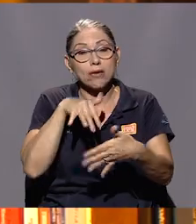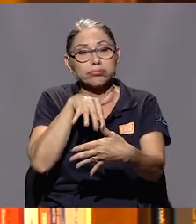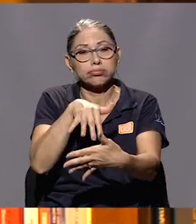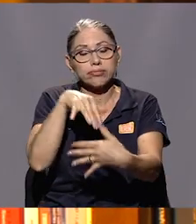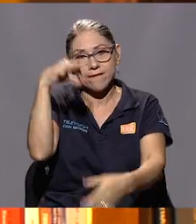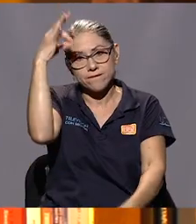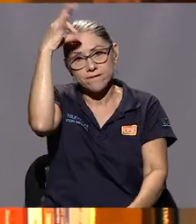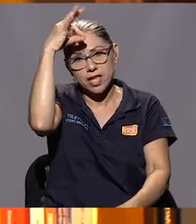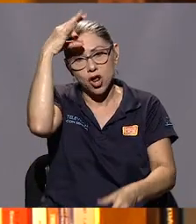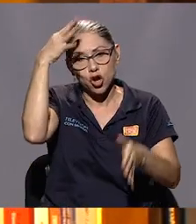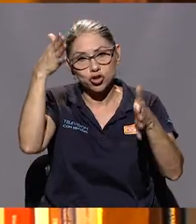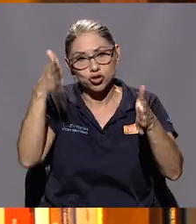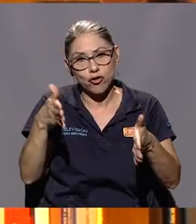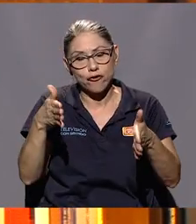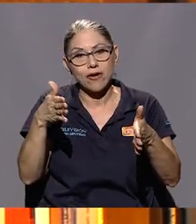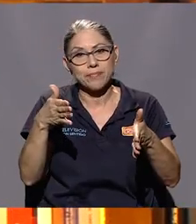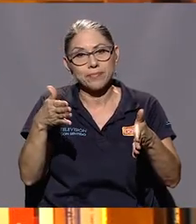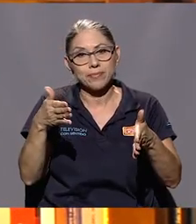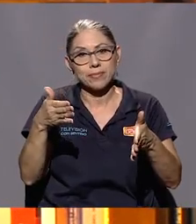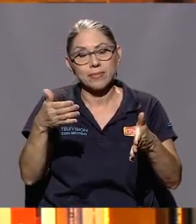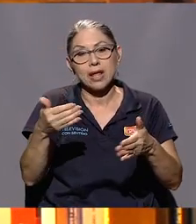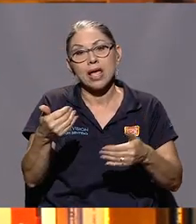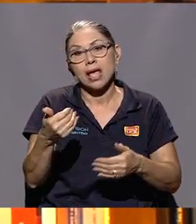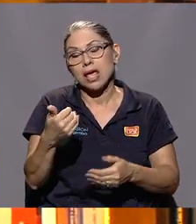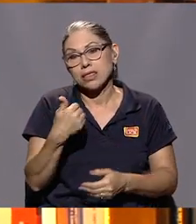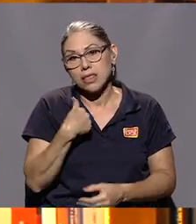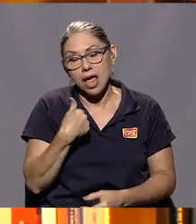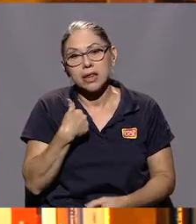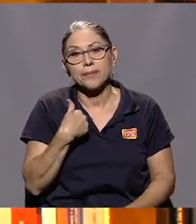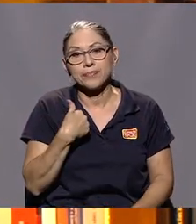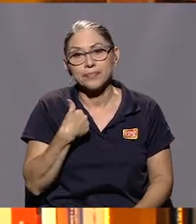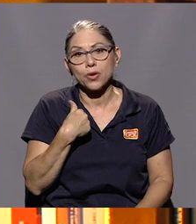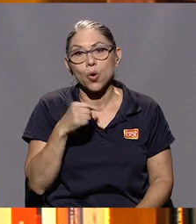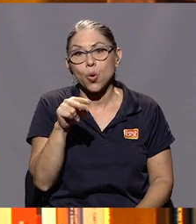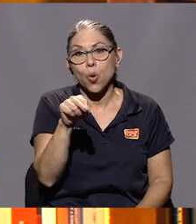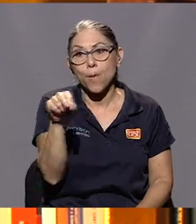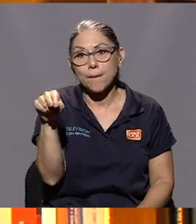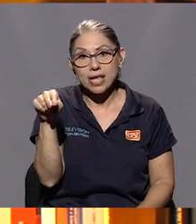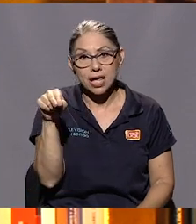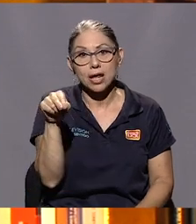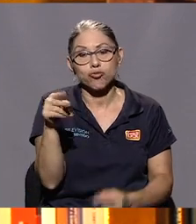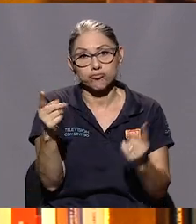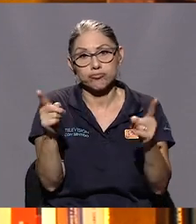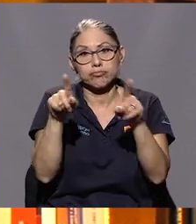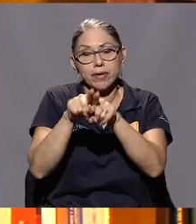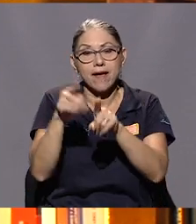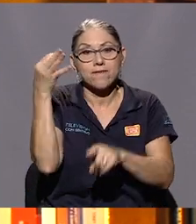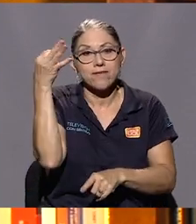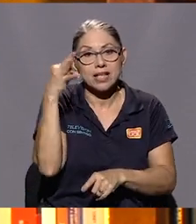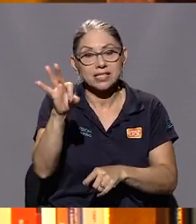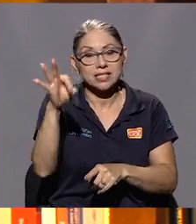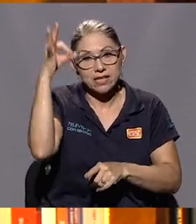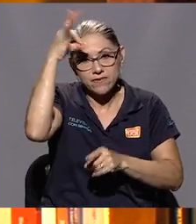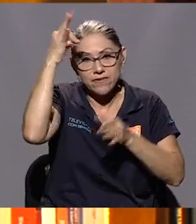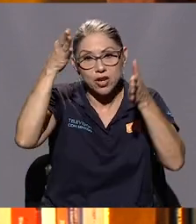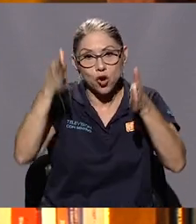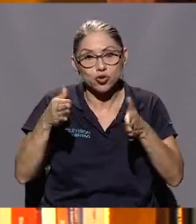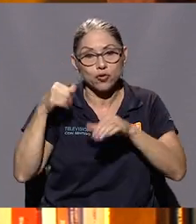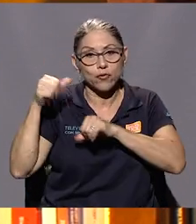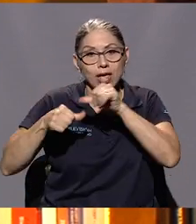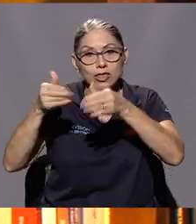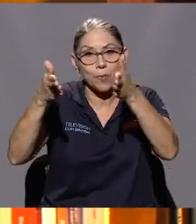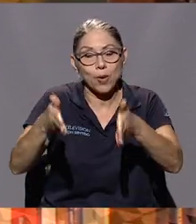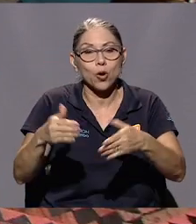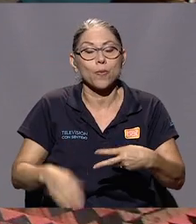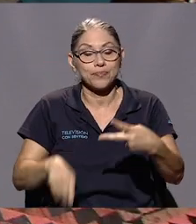se ha hecho filósofa. y tiene un compañero francés, filósofo y antropólogo.